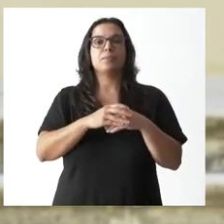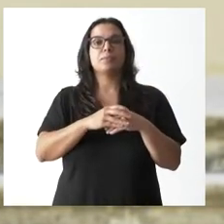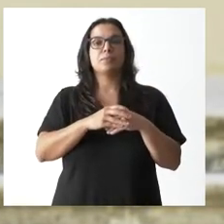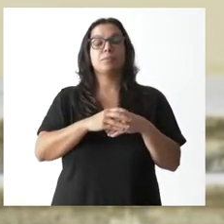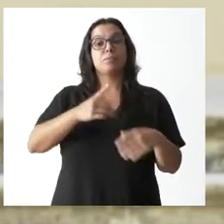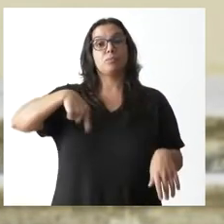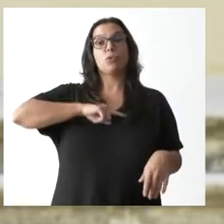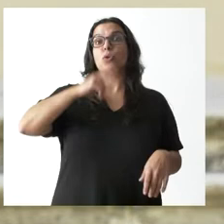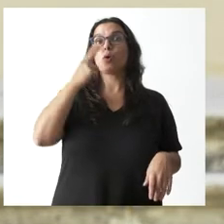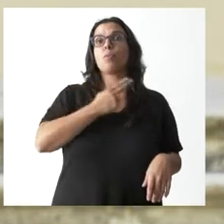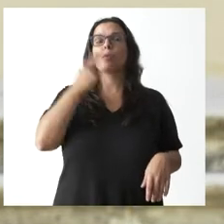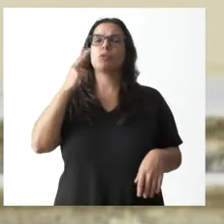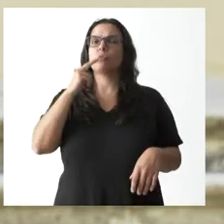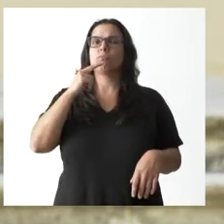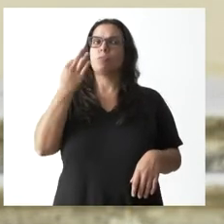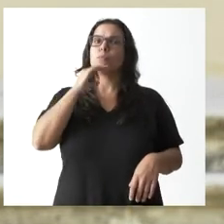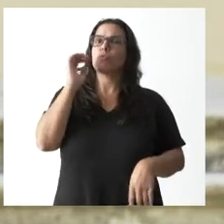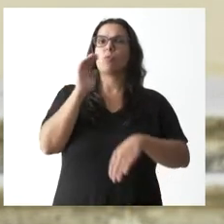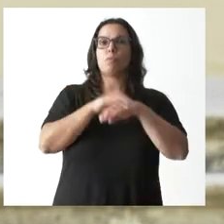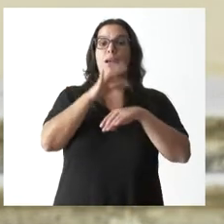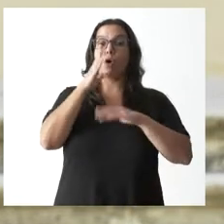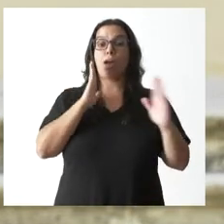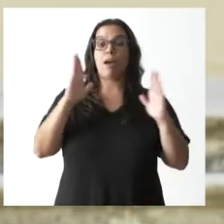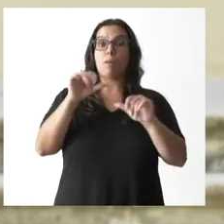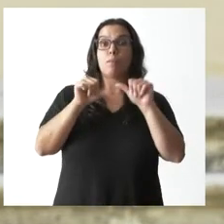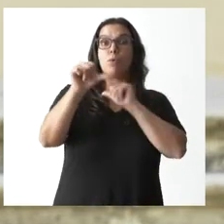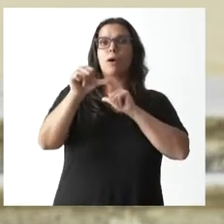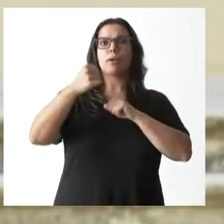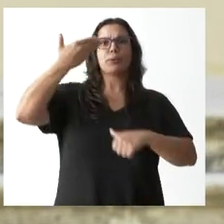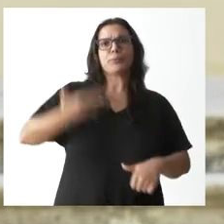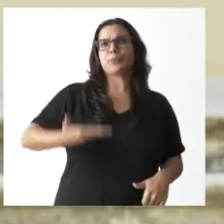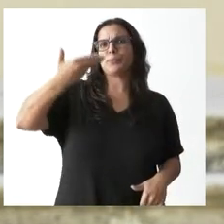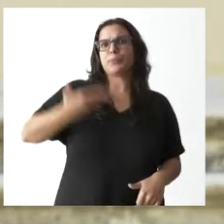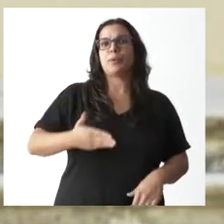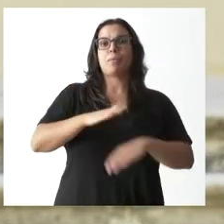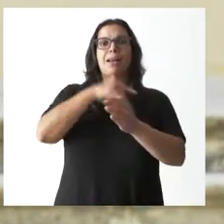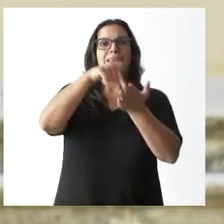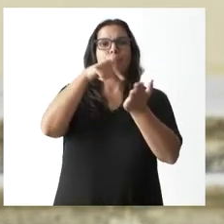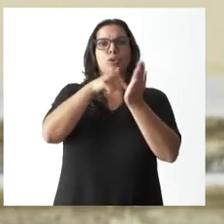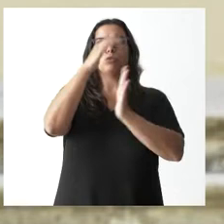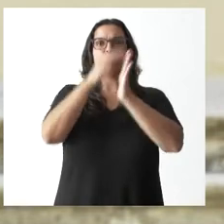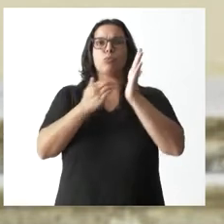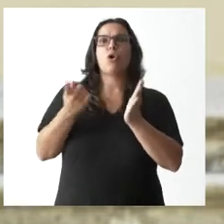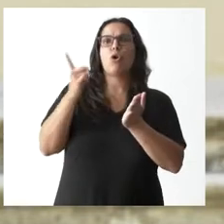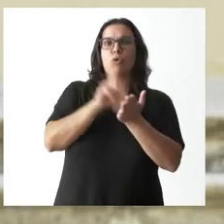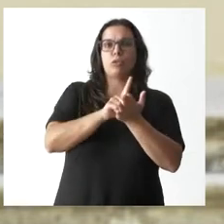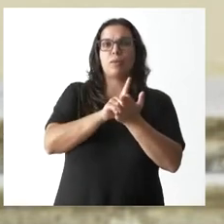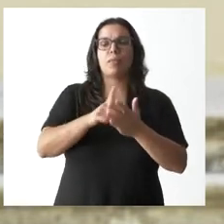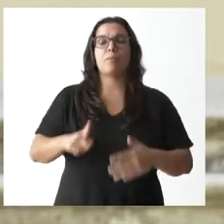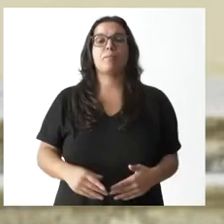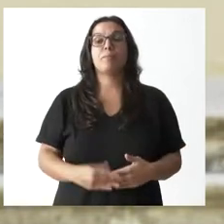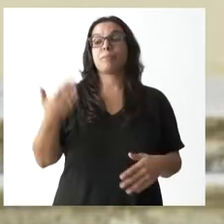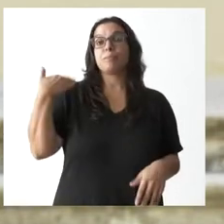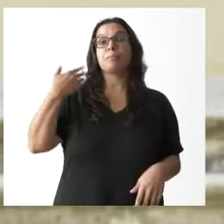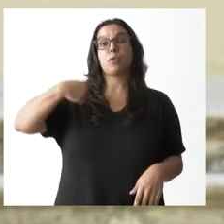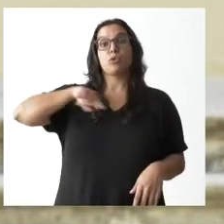compromisos. Entramos en un periodo decisivo para la nueva bajada de impuestos. Prometimos